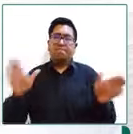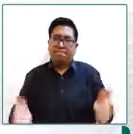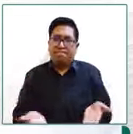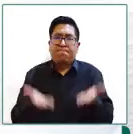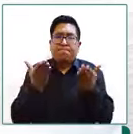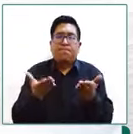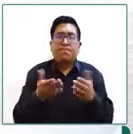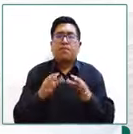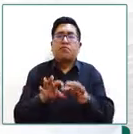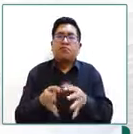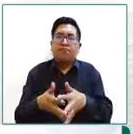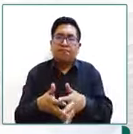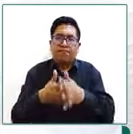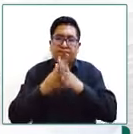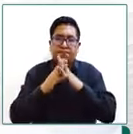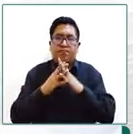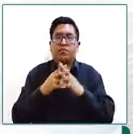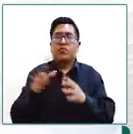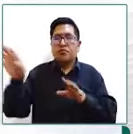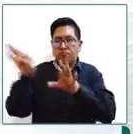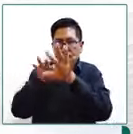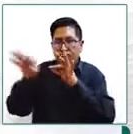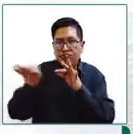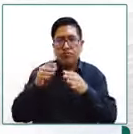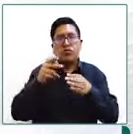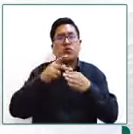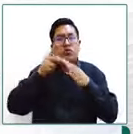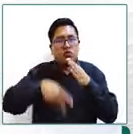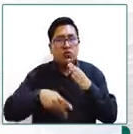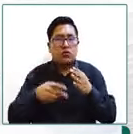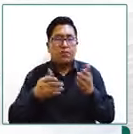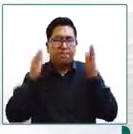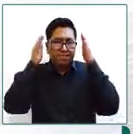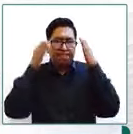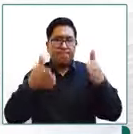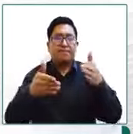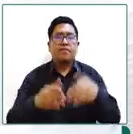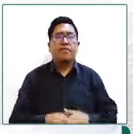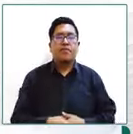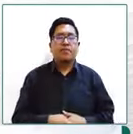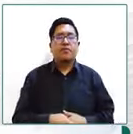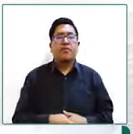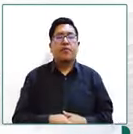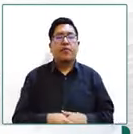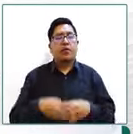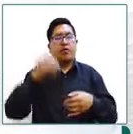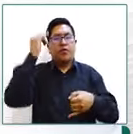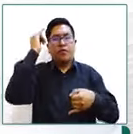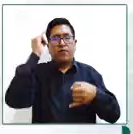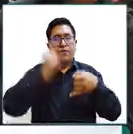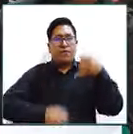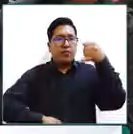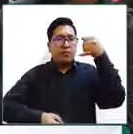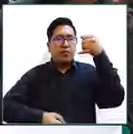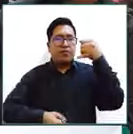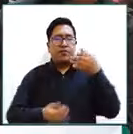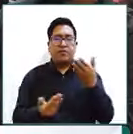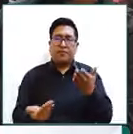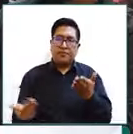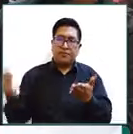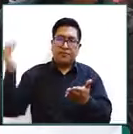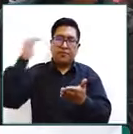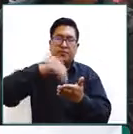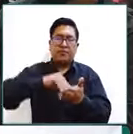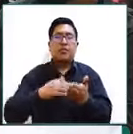institucionalidad con personal suficiente y especializado para finalizar nuevamente